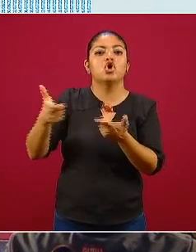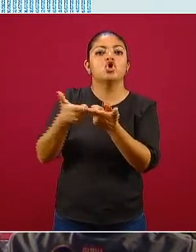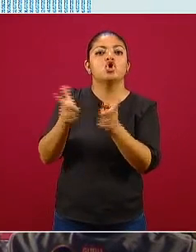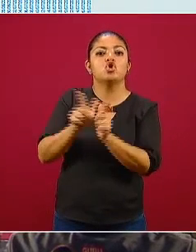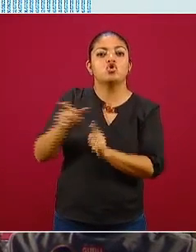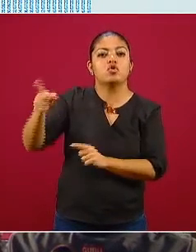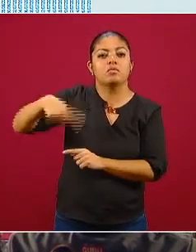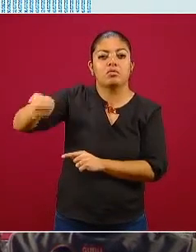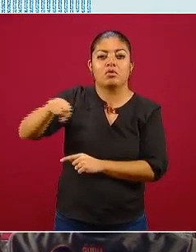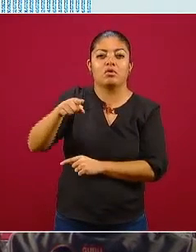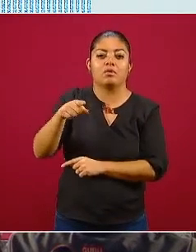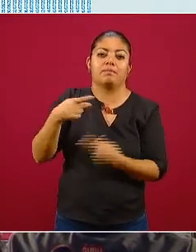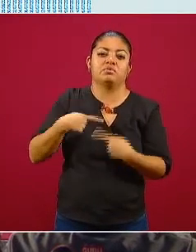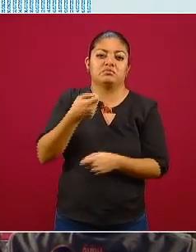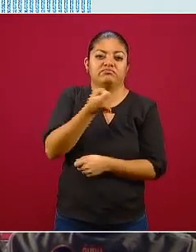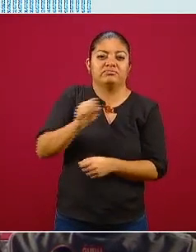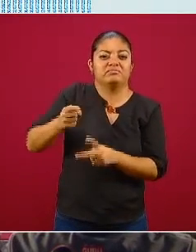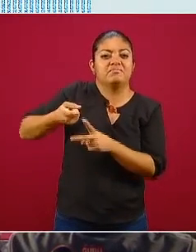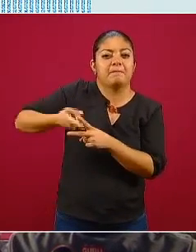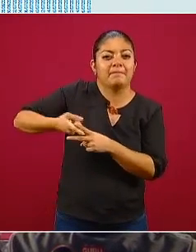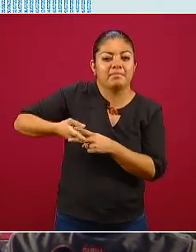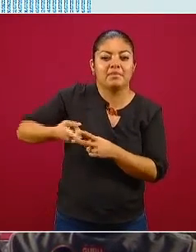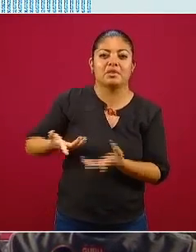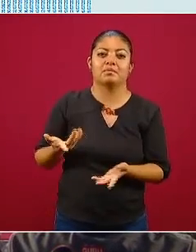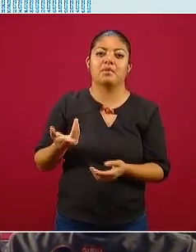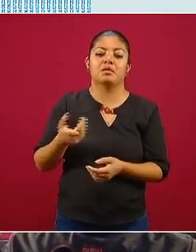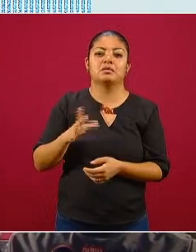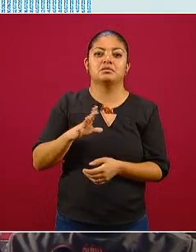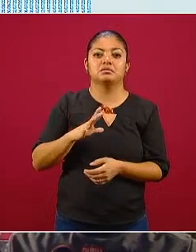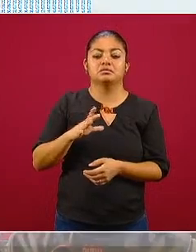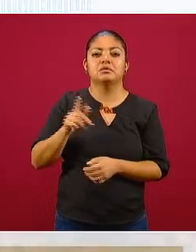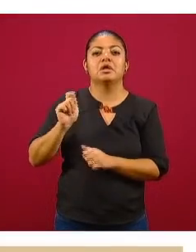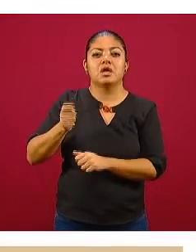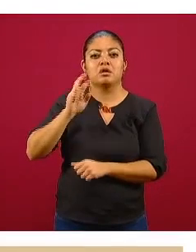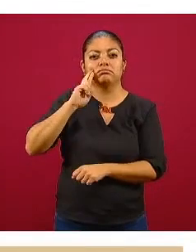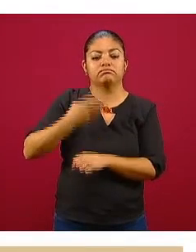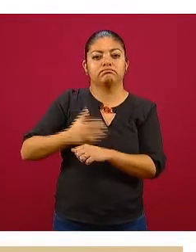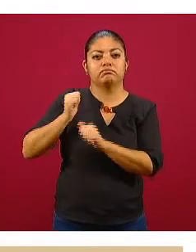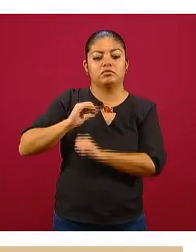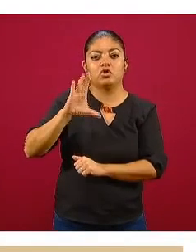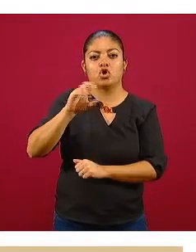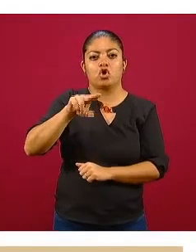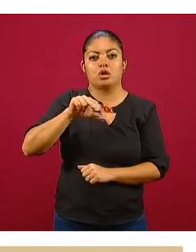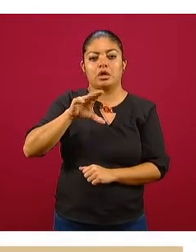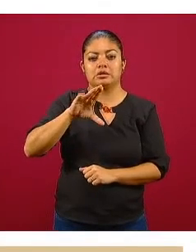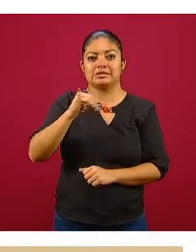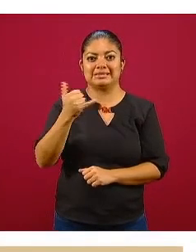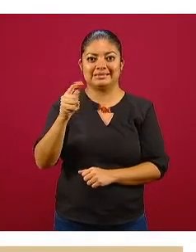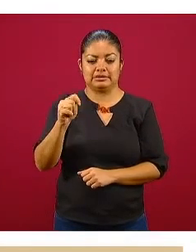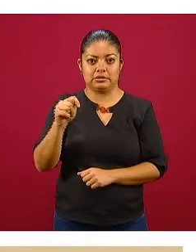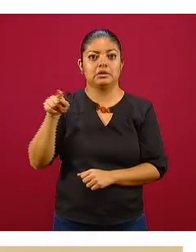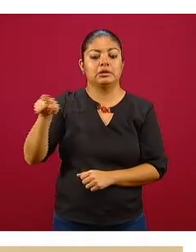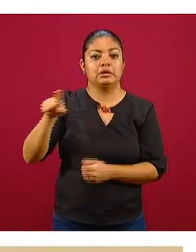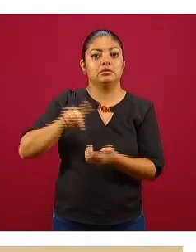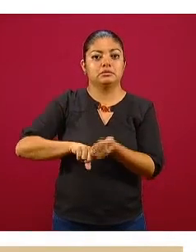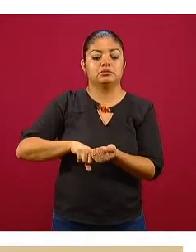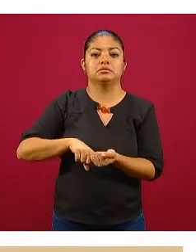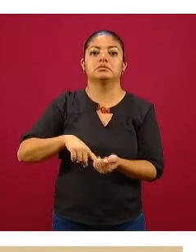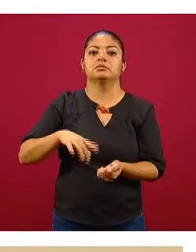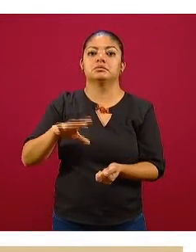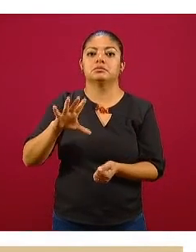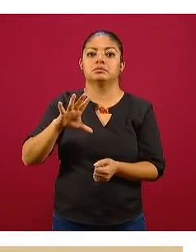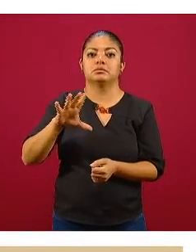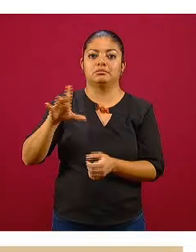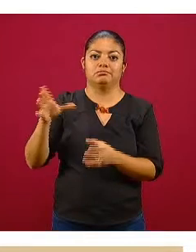matemáticos que coordina la directora general del CONACYT, del CONACYT, y que pertenecen a la Universidad